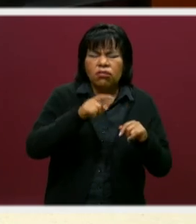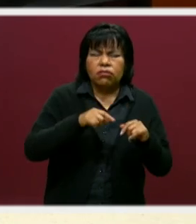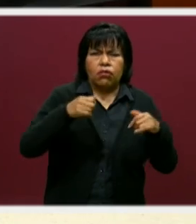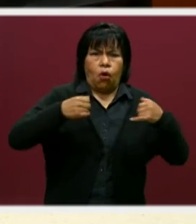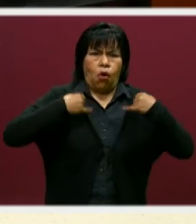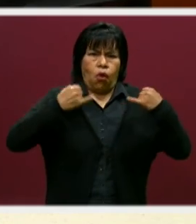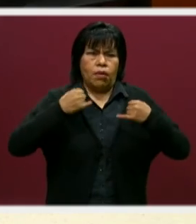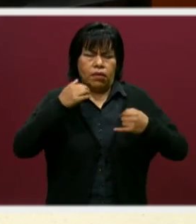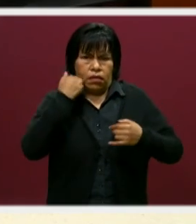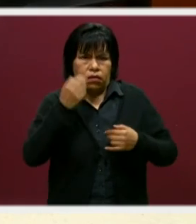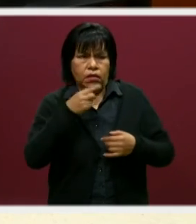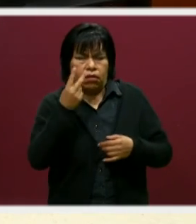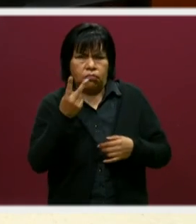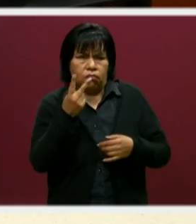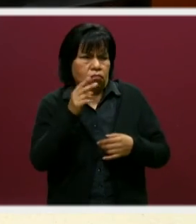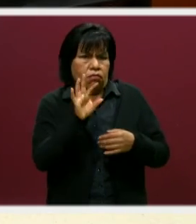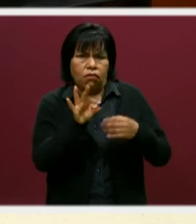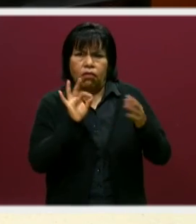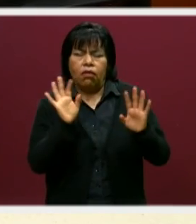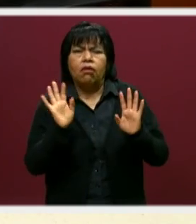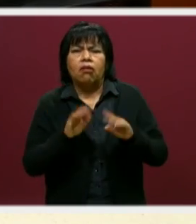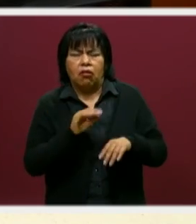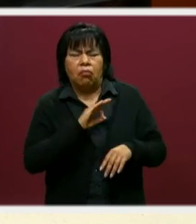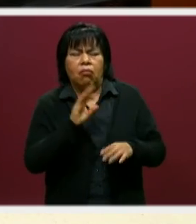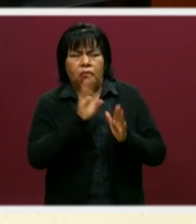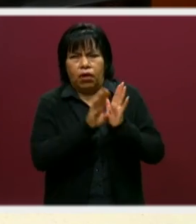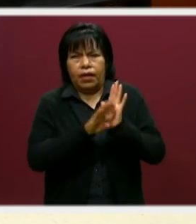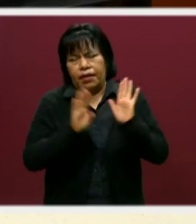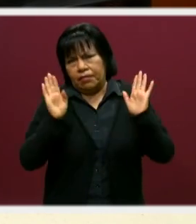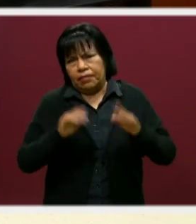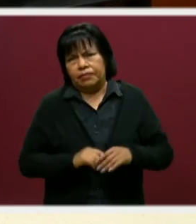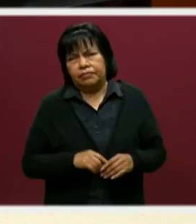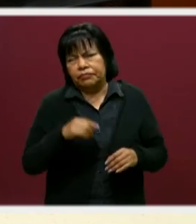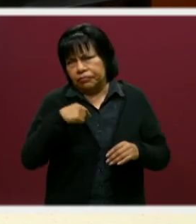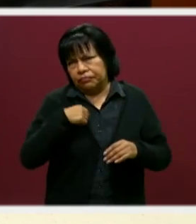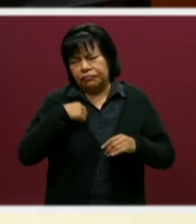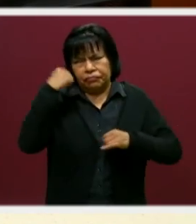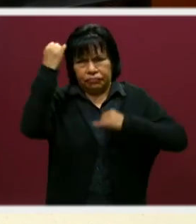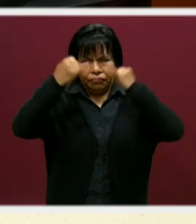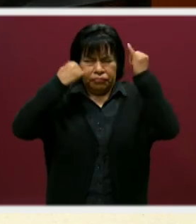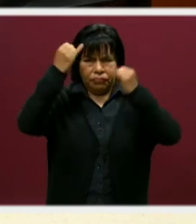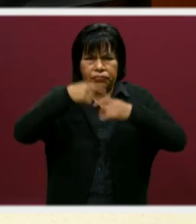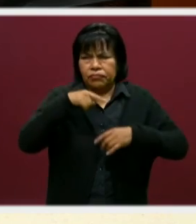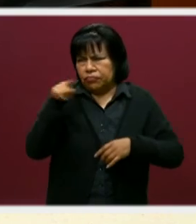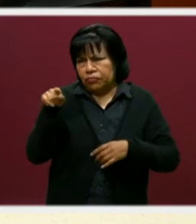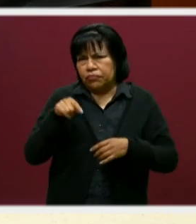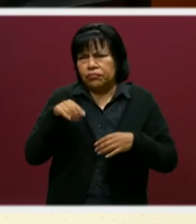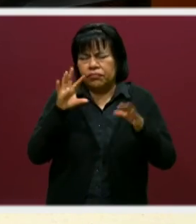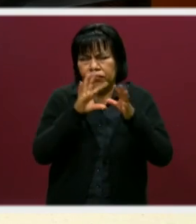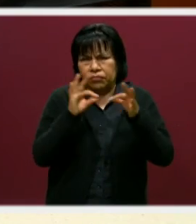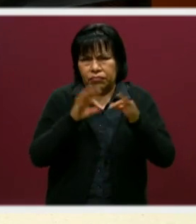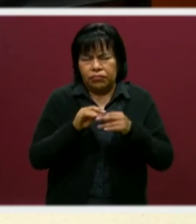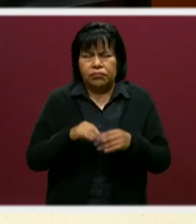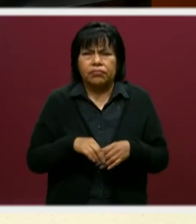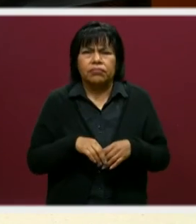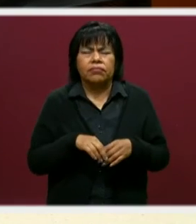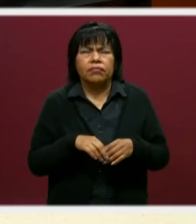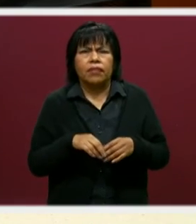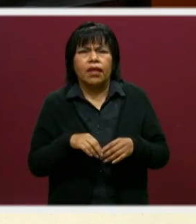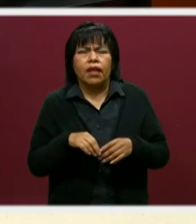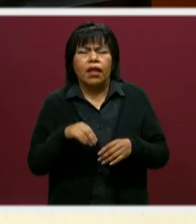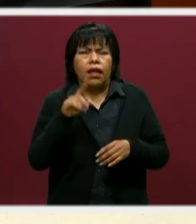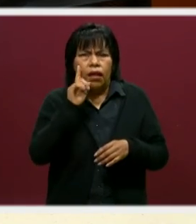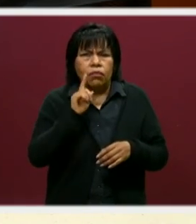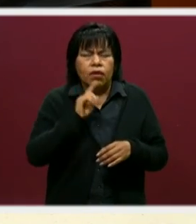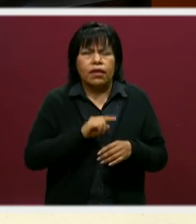muchachos o muchachas pueden estar entre una y otra, ¿no? Por ejemplo, me estoy imaginando, tú ahorita que nos comentaste, Johanna, de la